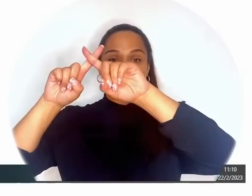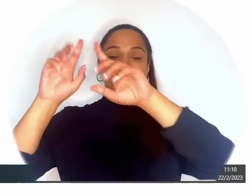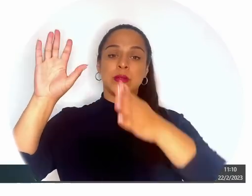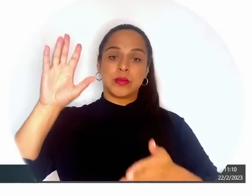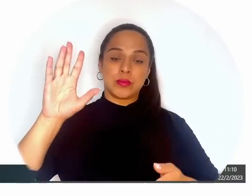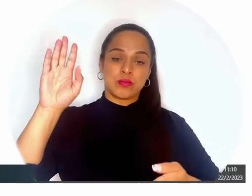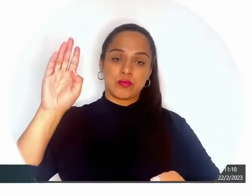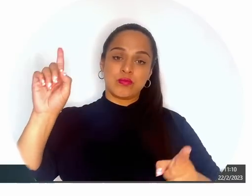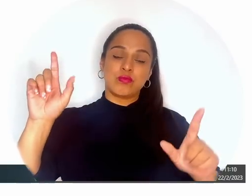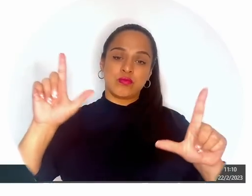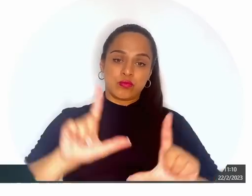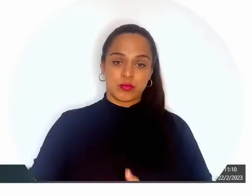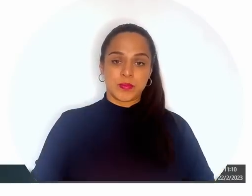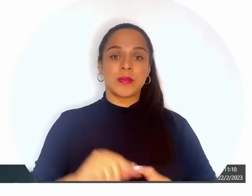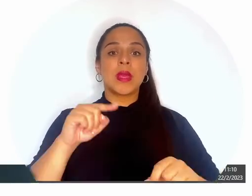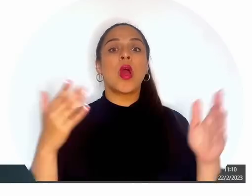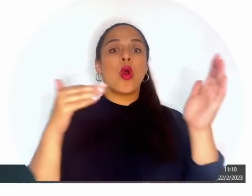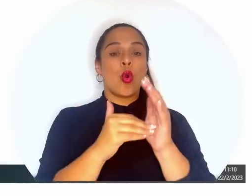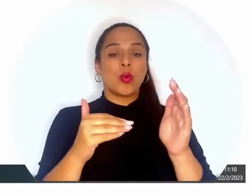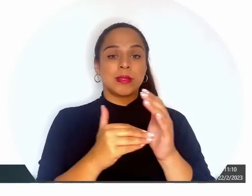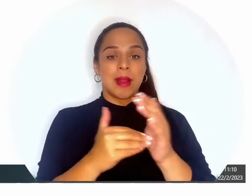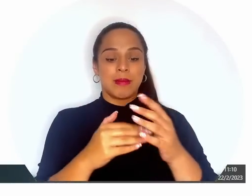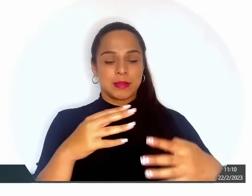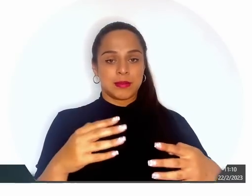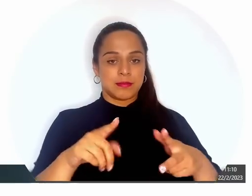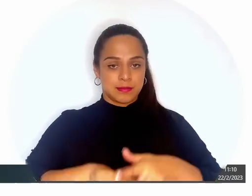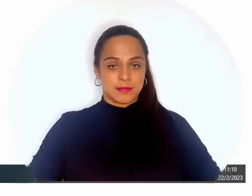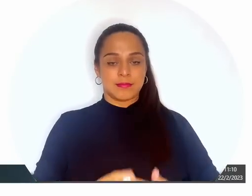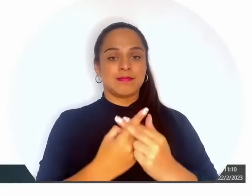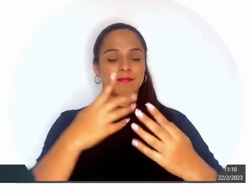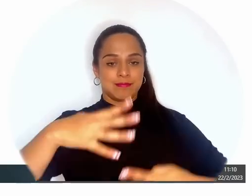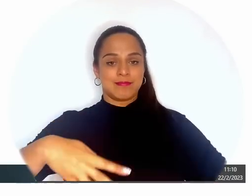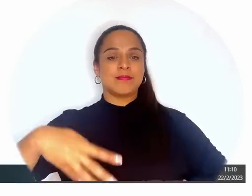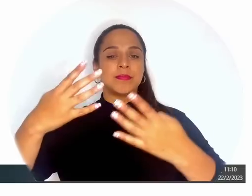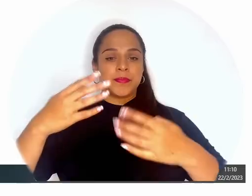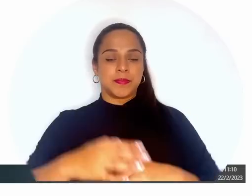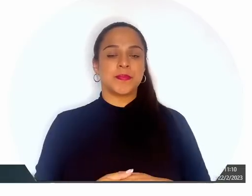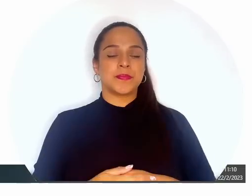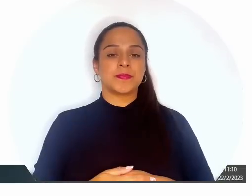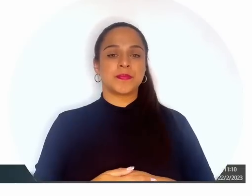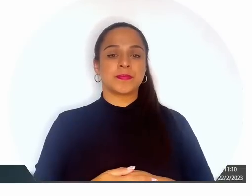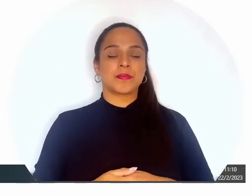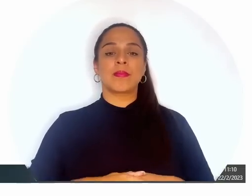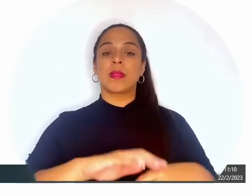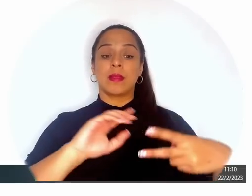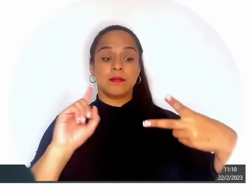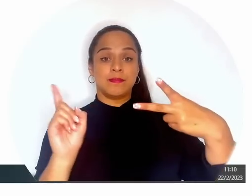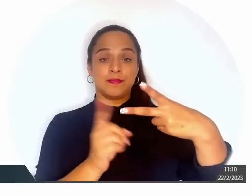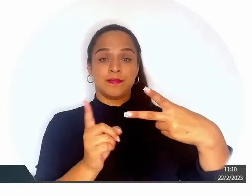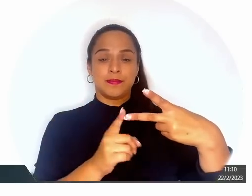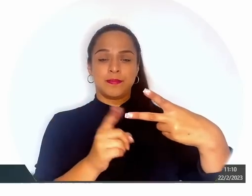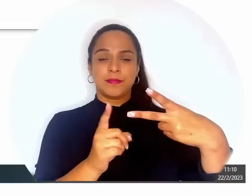volvemos a la carga, es decir, a la página inicial. Vamos a seleccionar como segundo punto el centro